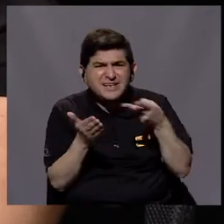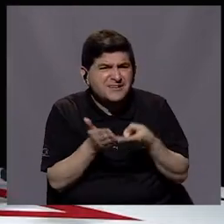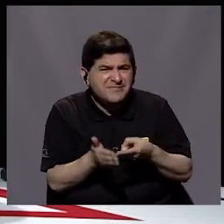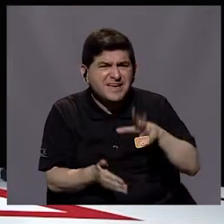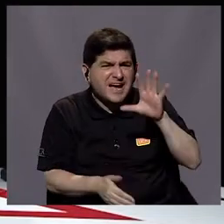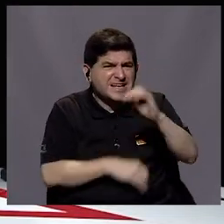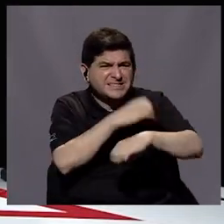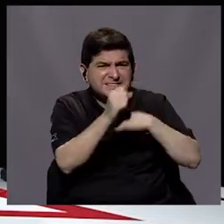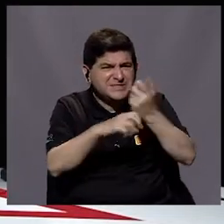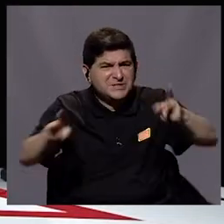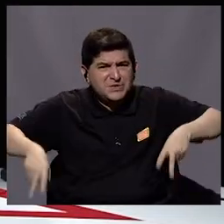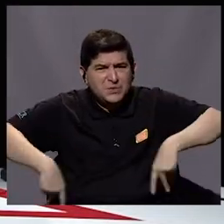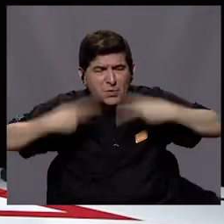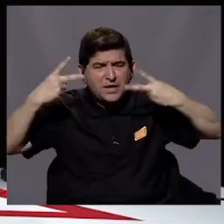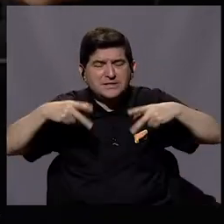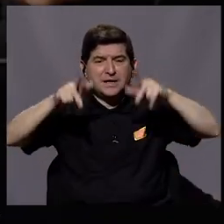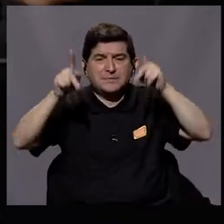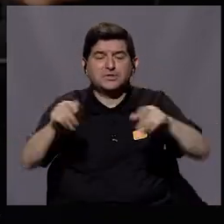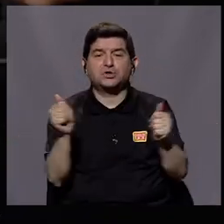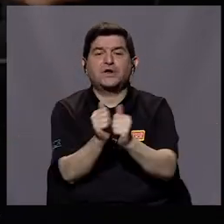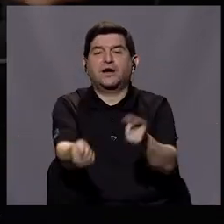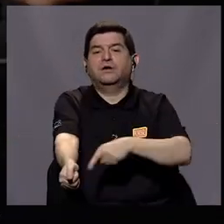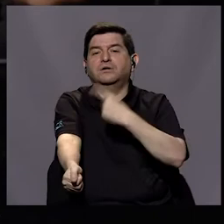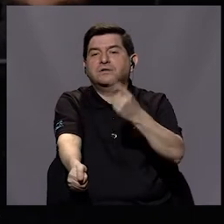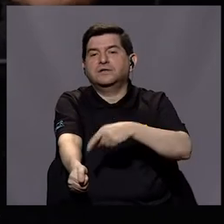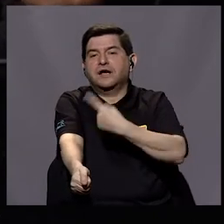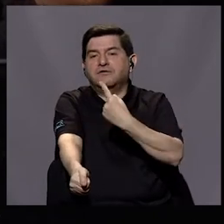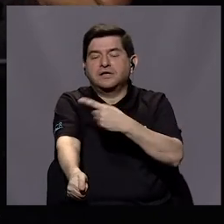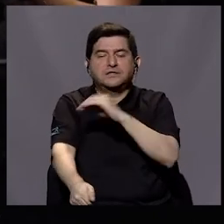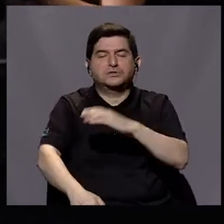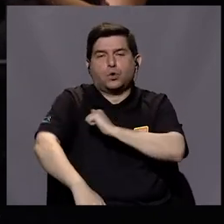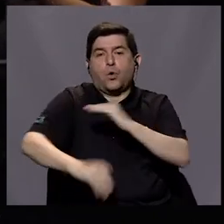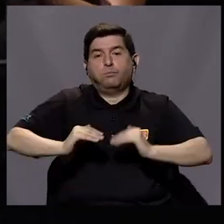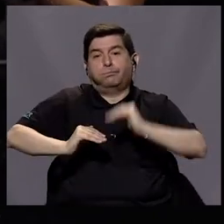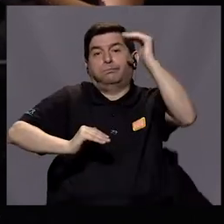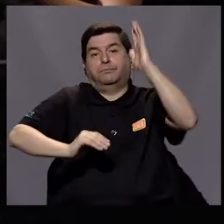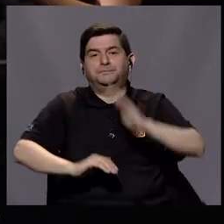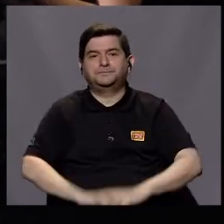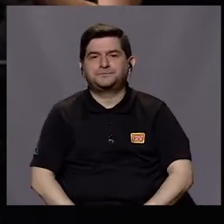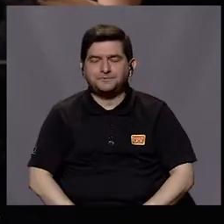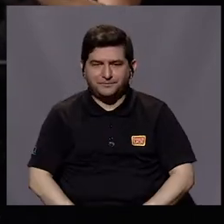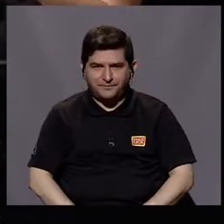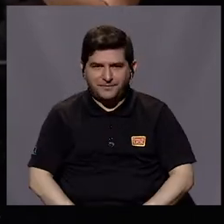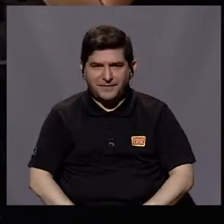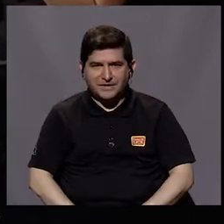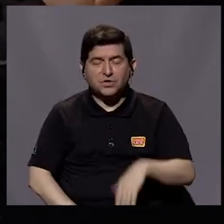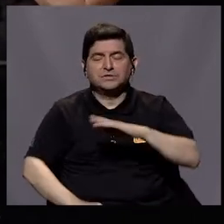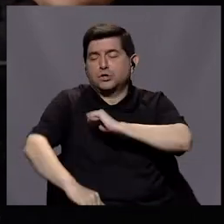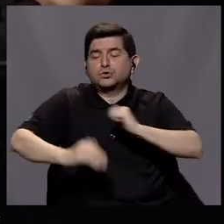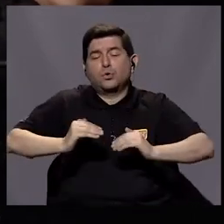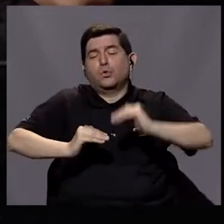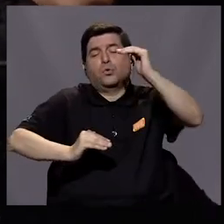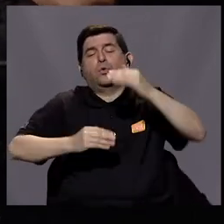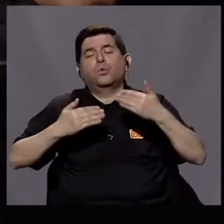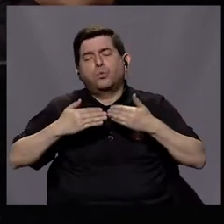años de nuestra vida siendo una persona diabética o hipertensión, ¿verdad? Entonces, pasamos siendo hipertensos muchos